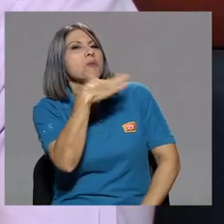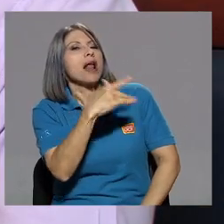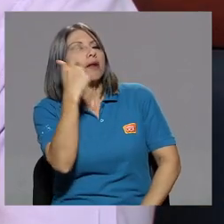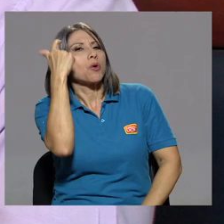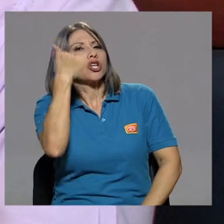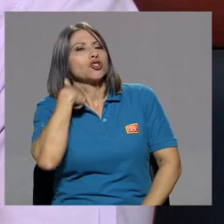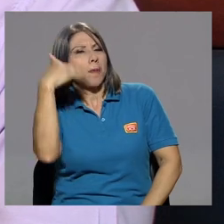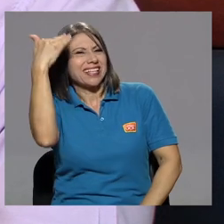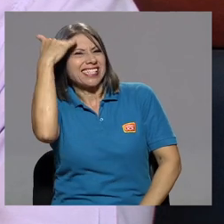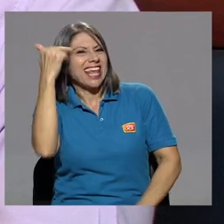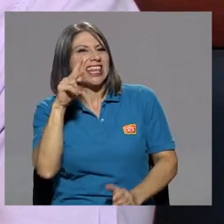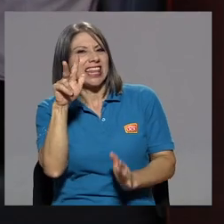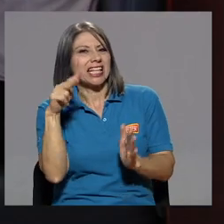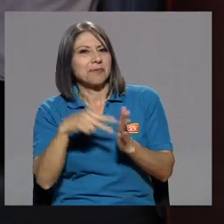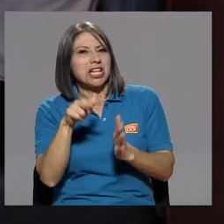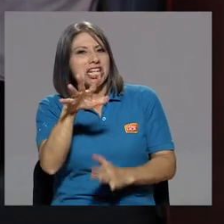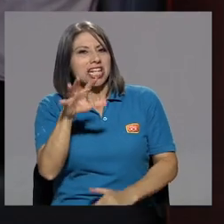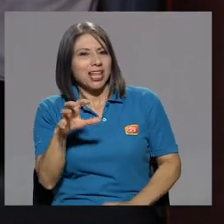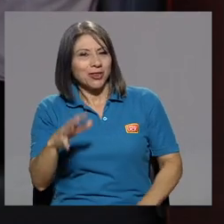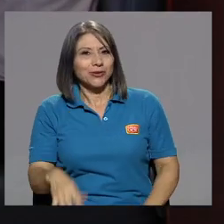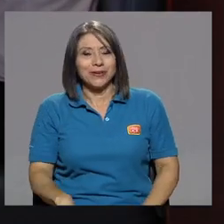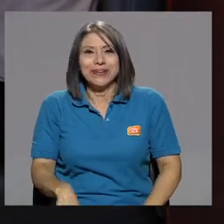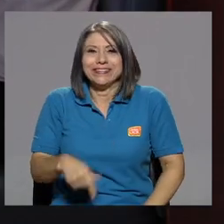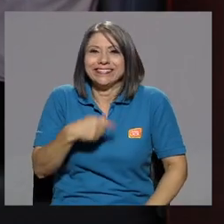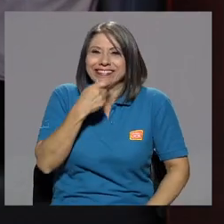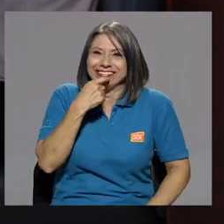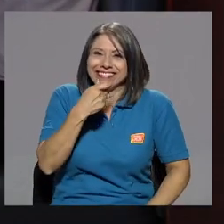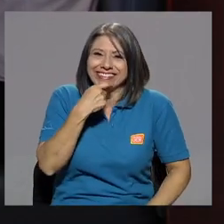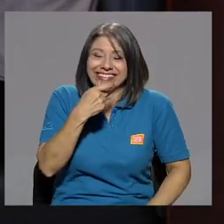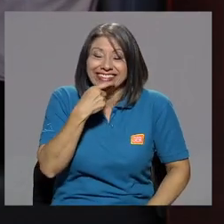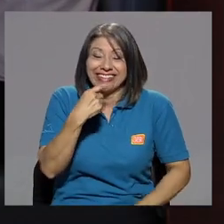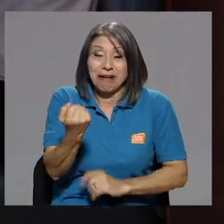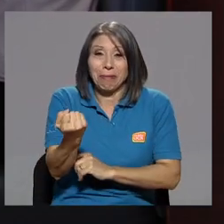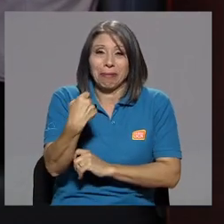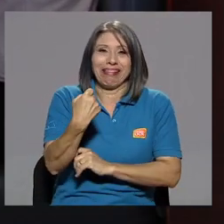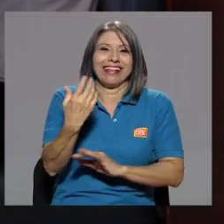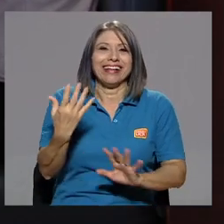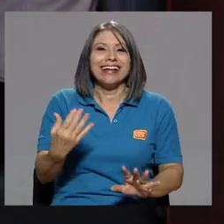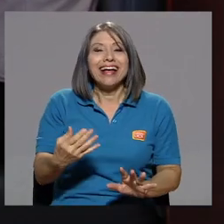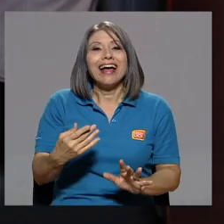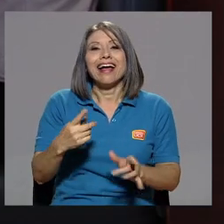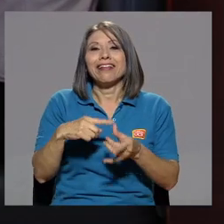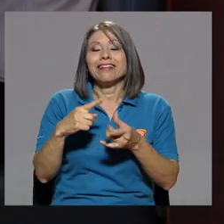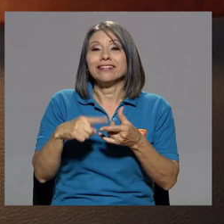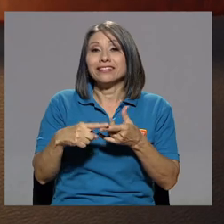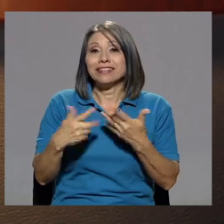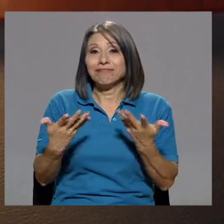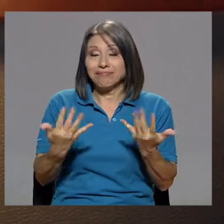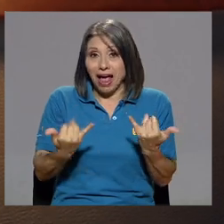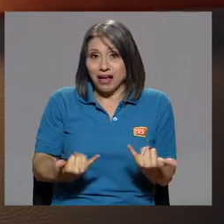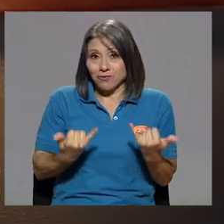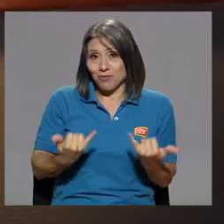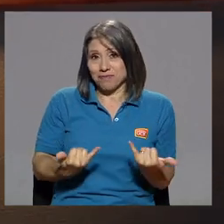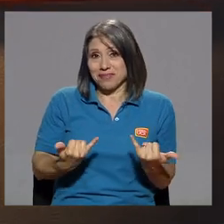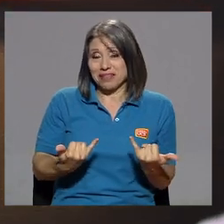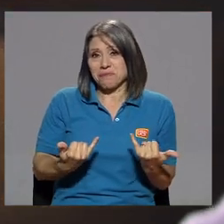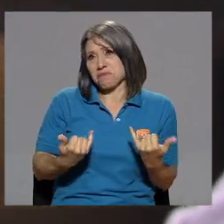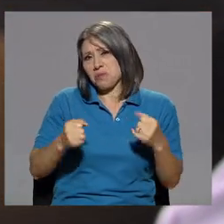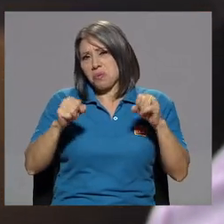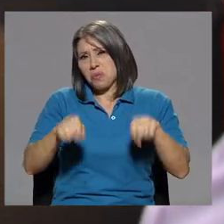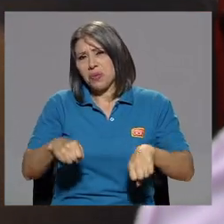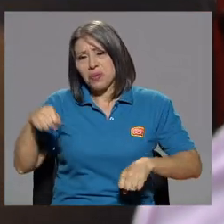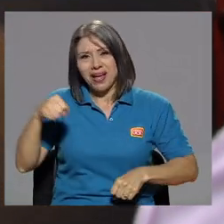sé 3,500. Me pregó. Y entonces, actualmente puedo